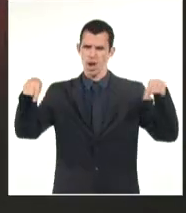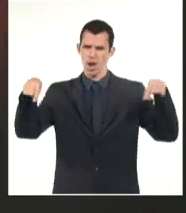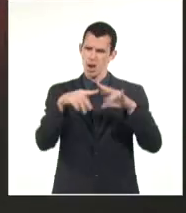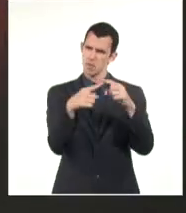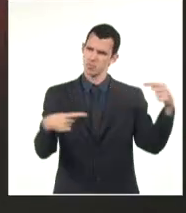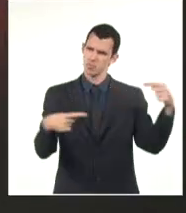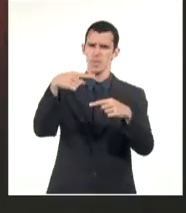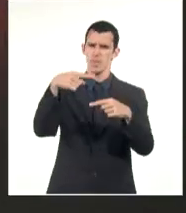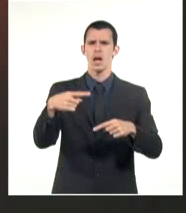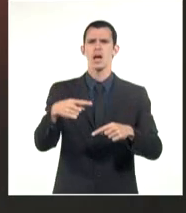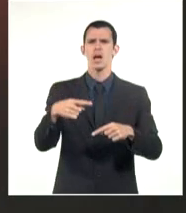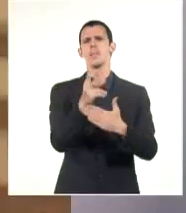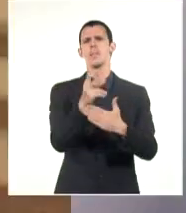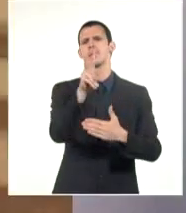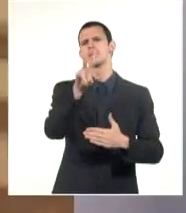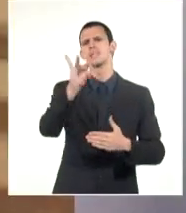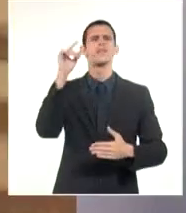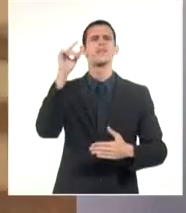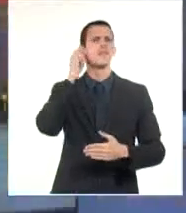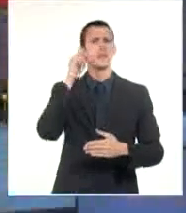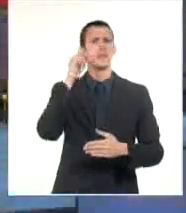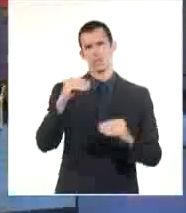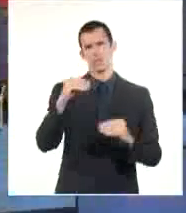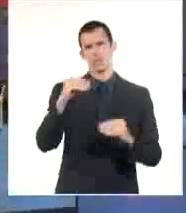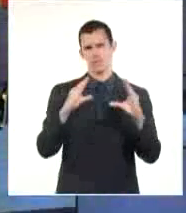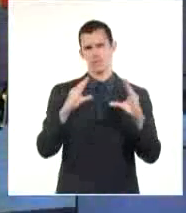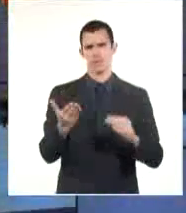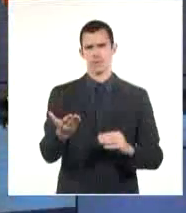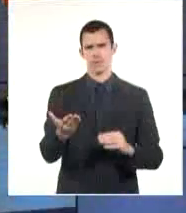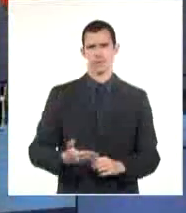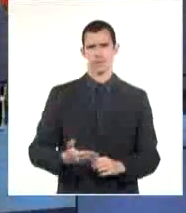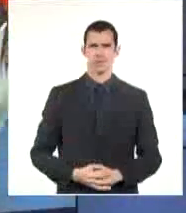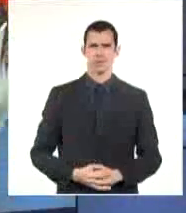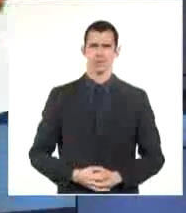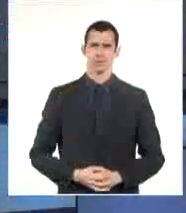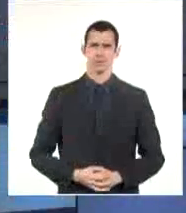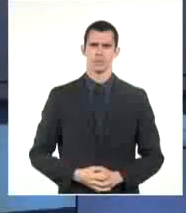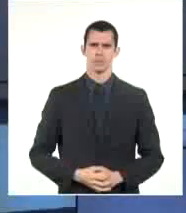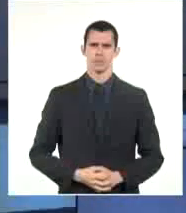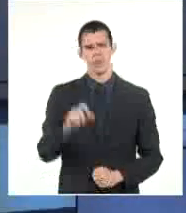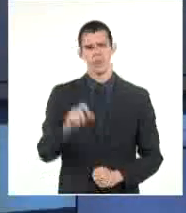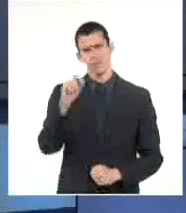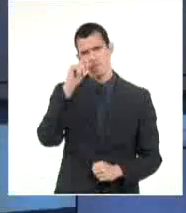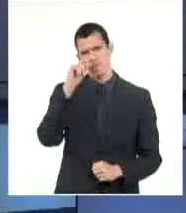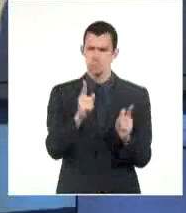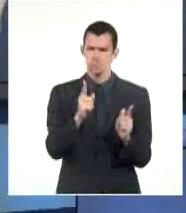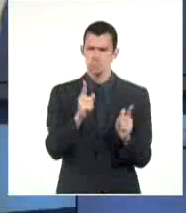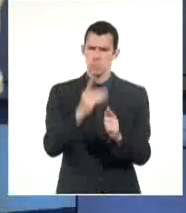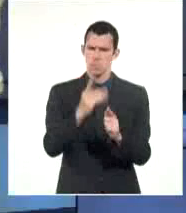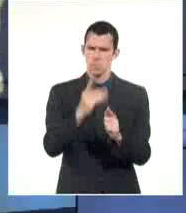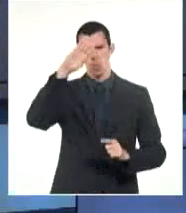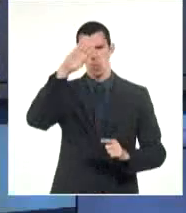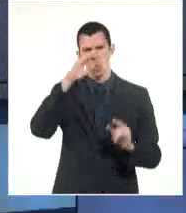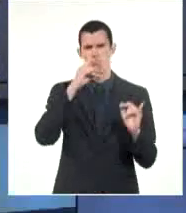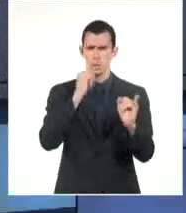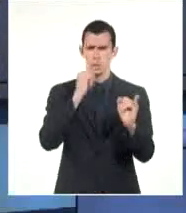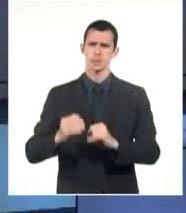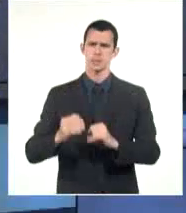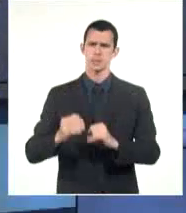27 de febrero a las 10 de la mañana. Y de esta forma, Rey, estoy poniendo el punto final al segmento de las breves